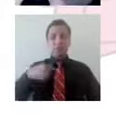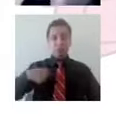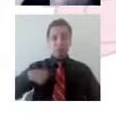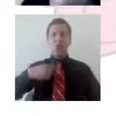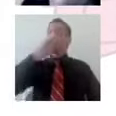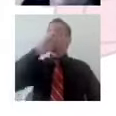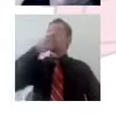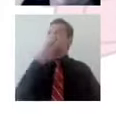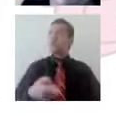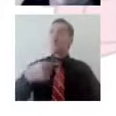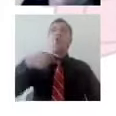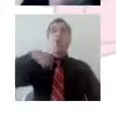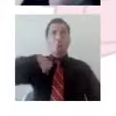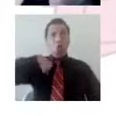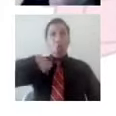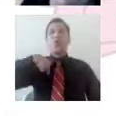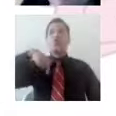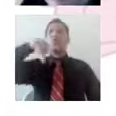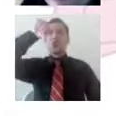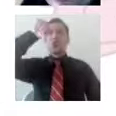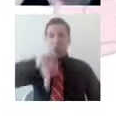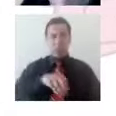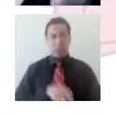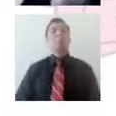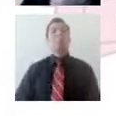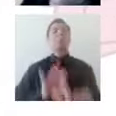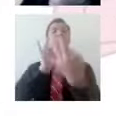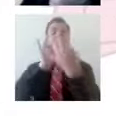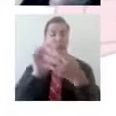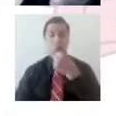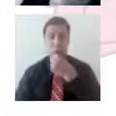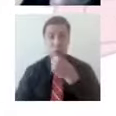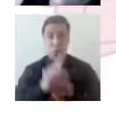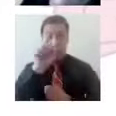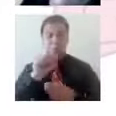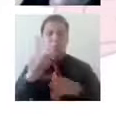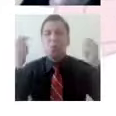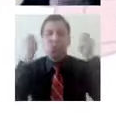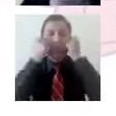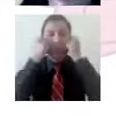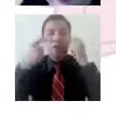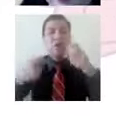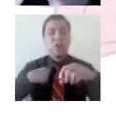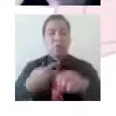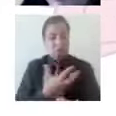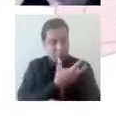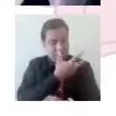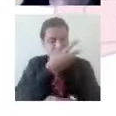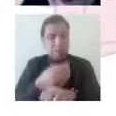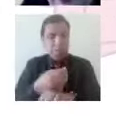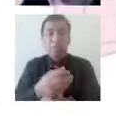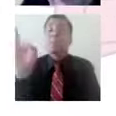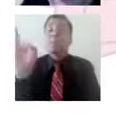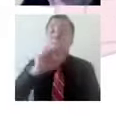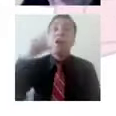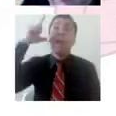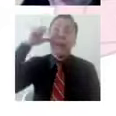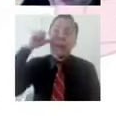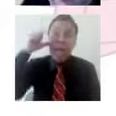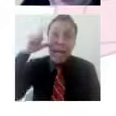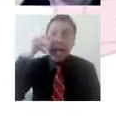logré, hoy lo resolví de esta manera, hoy lo evité, pero ya me di cuenta, y tal vez mañana pueda hacerlo diferente.